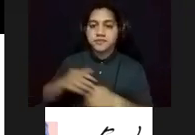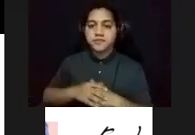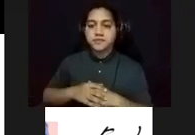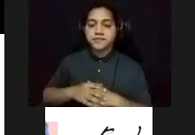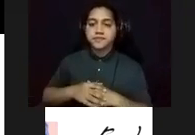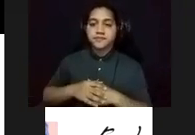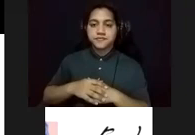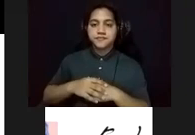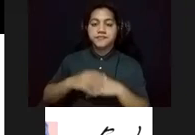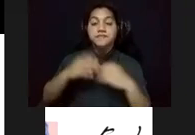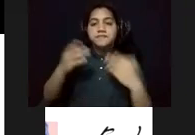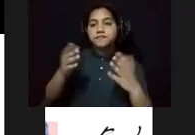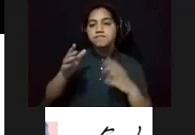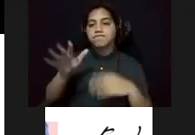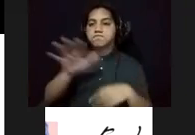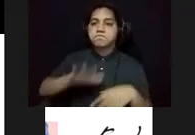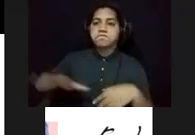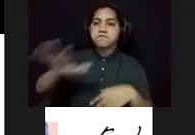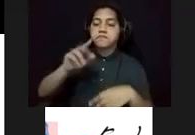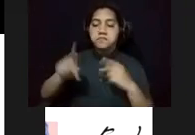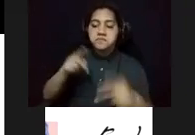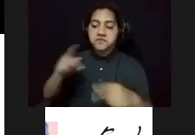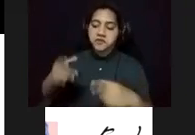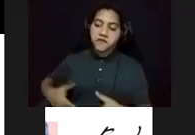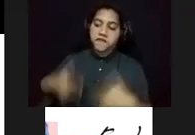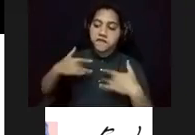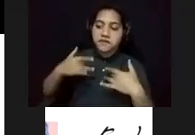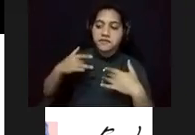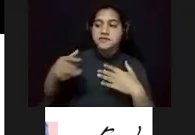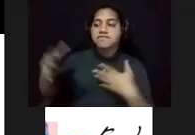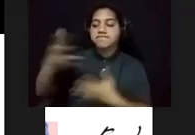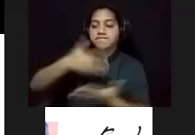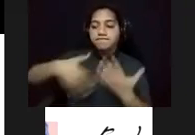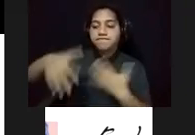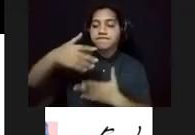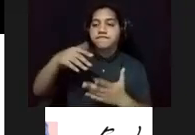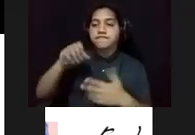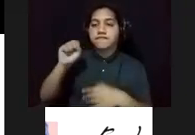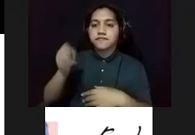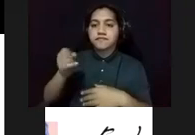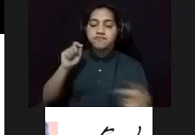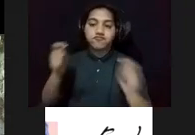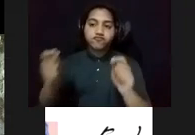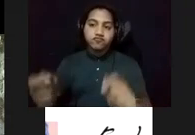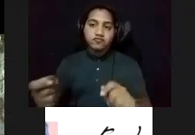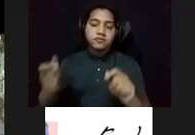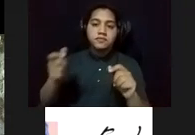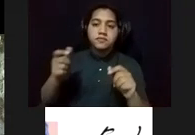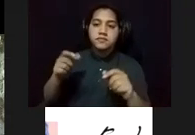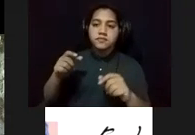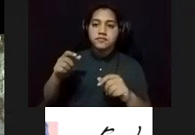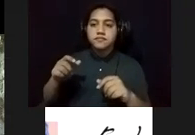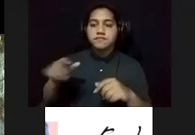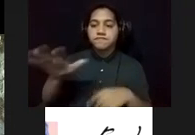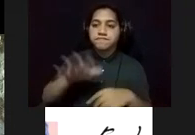paisaje recurrente de gente que vive y convive en una ciudadela de cambios. El paisaje urbano